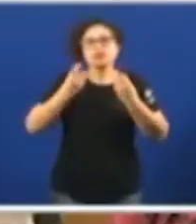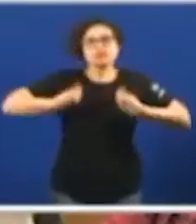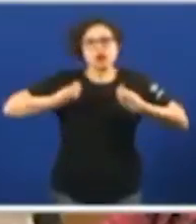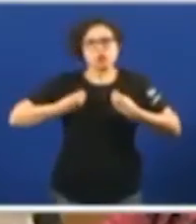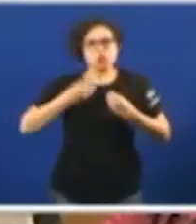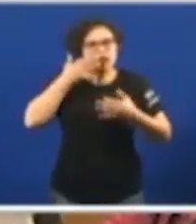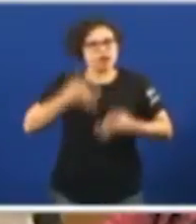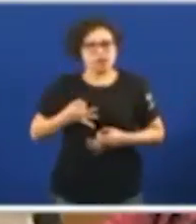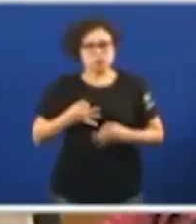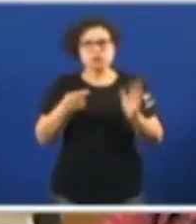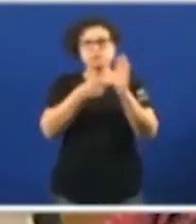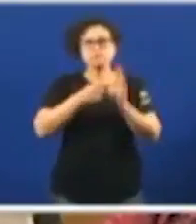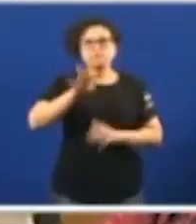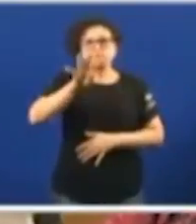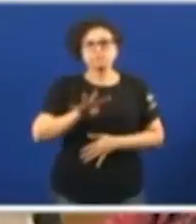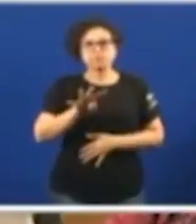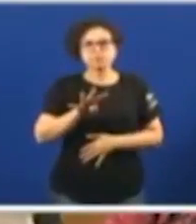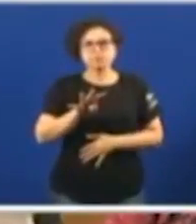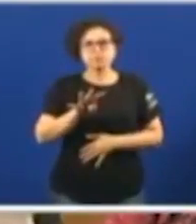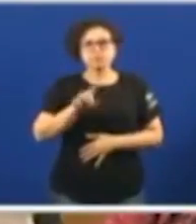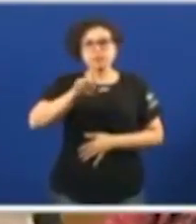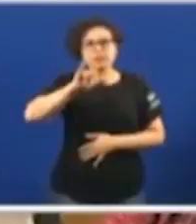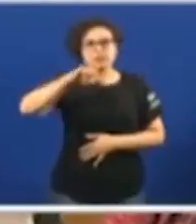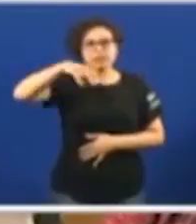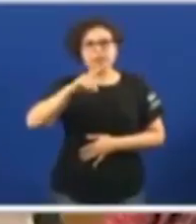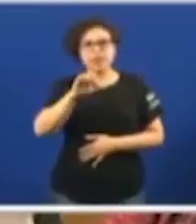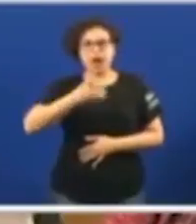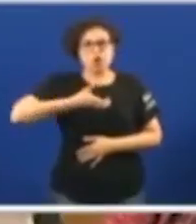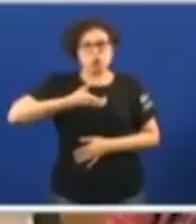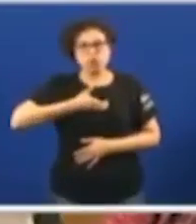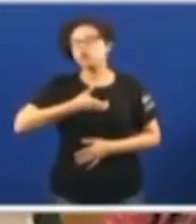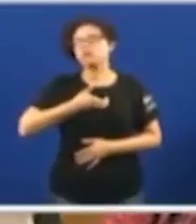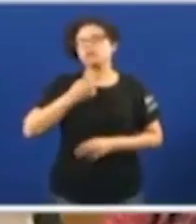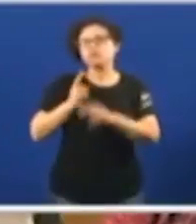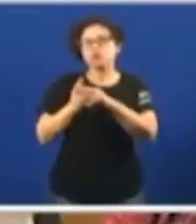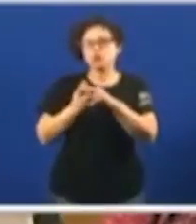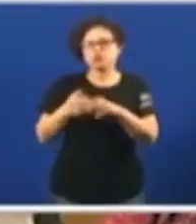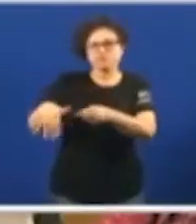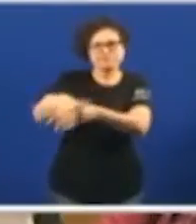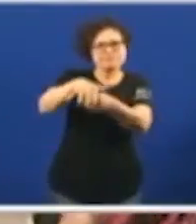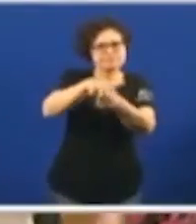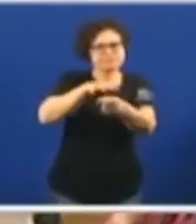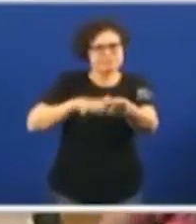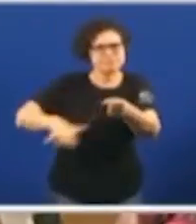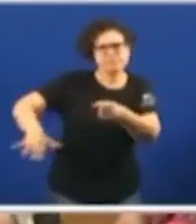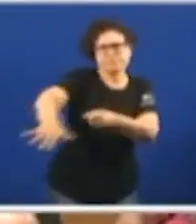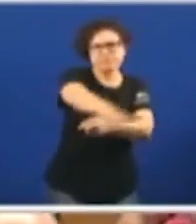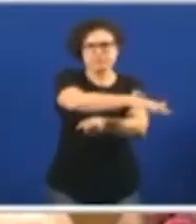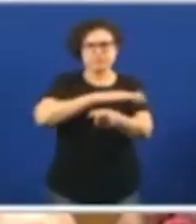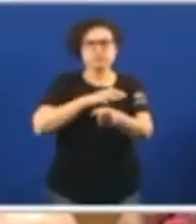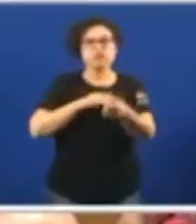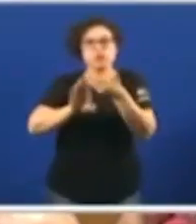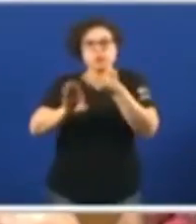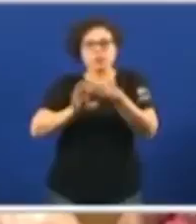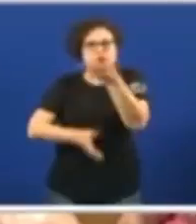4, realizar un estudo da presenza do lindano en todo Concello do Porriño e na súa contorna, tendo en conta as achegas e colaboración dos veciños